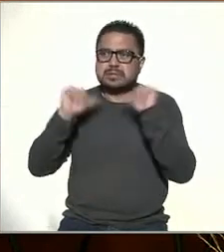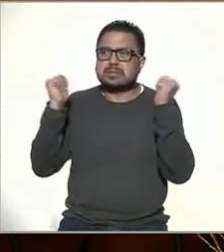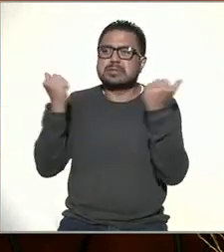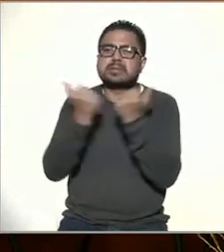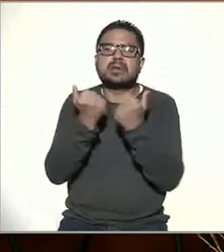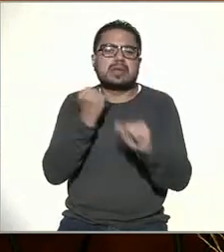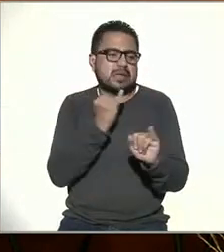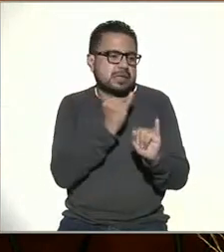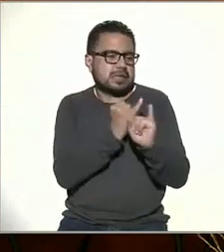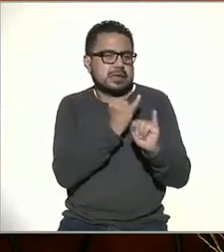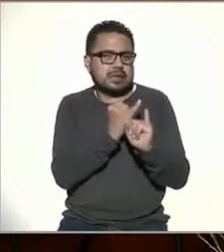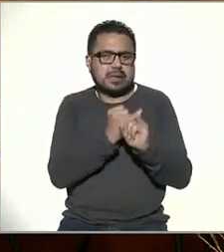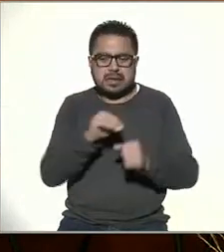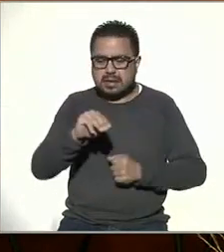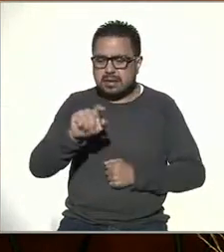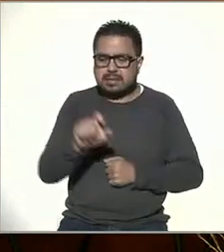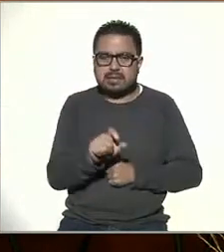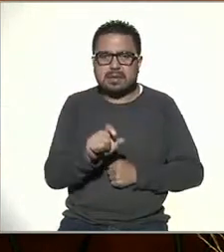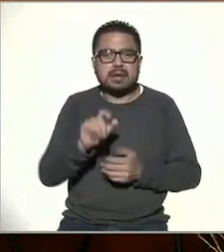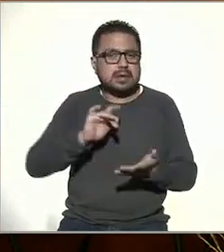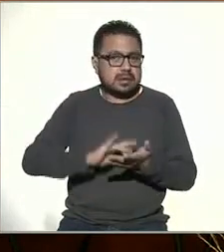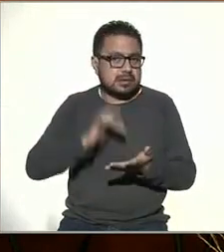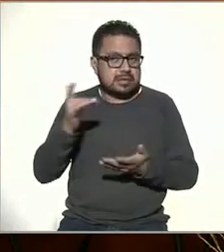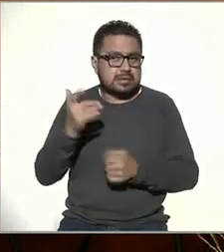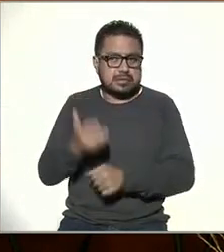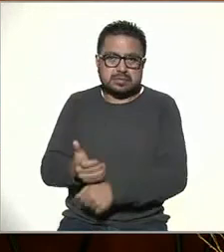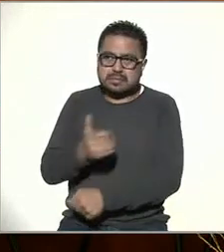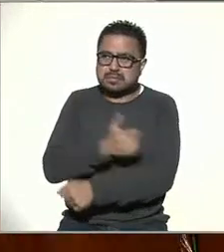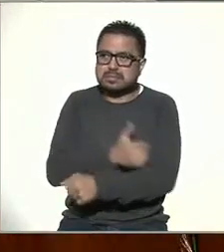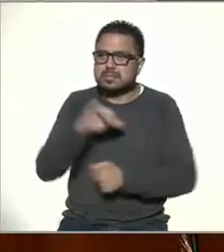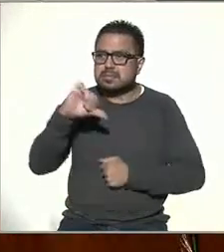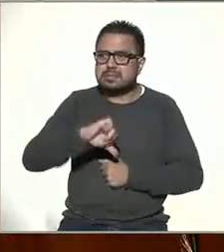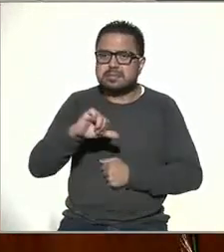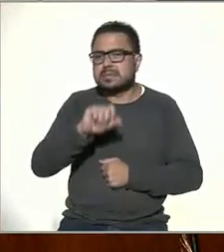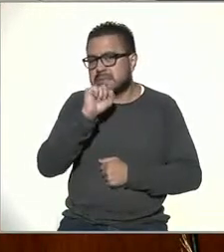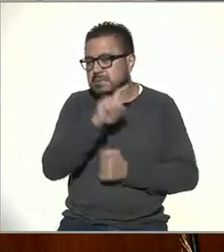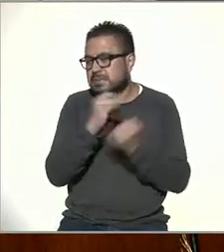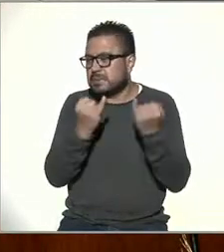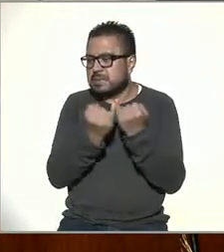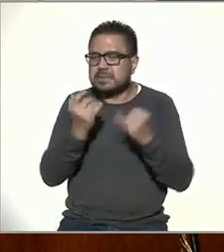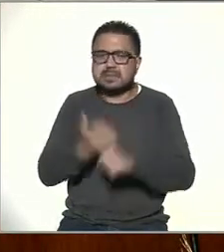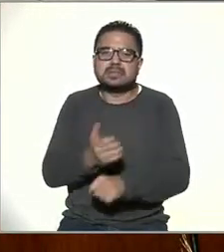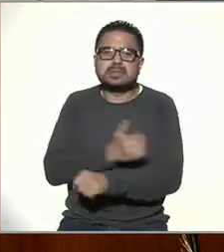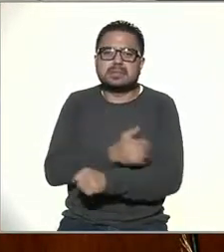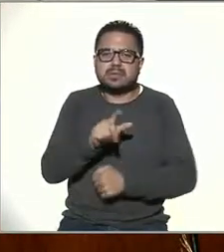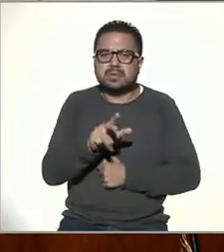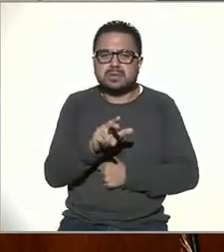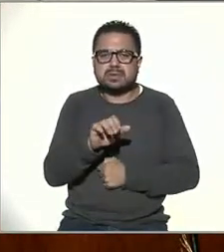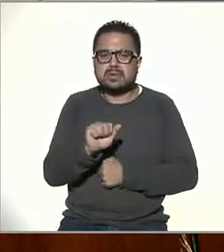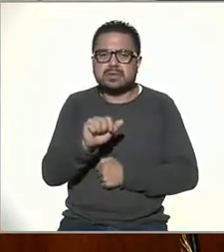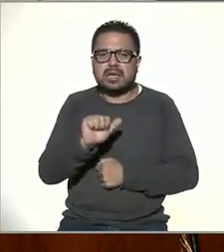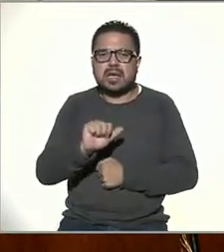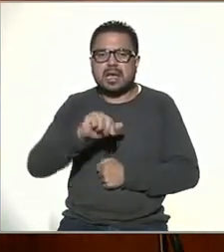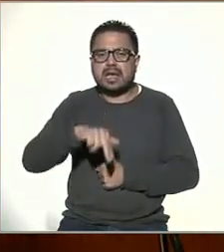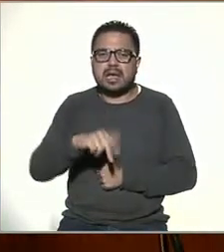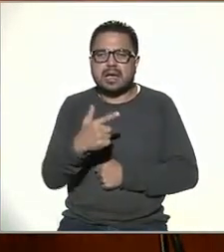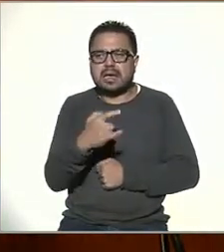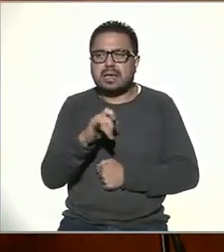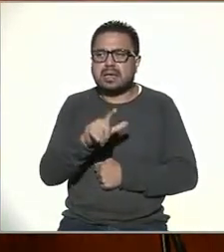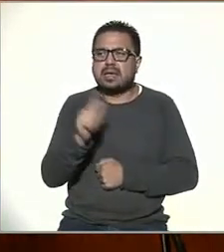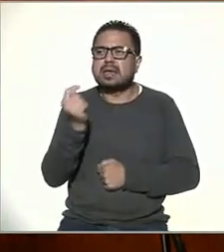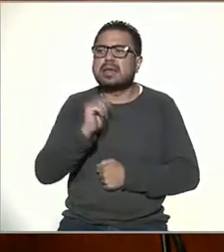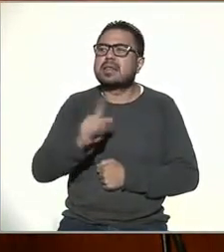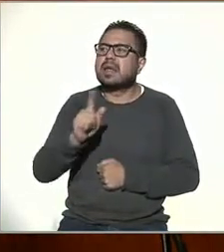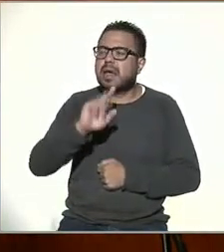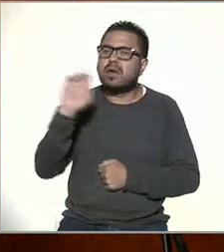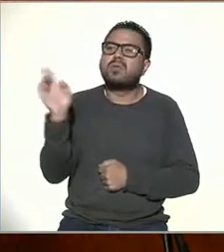de Internet MX. Gracias por acompañarnos. Y también nos acompaña Luis Ángel Hurtado Razo. ¿Cómo estás, Luis Ángel? ¿Qué tal? ¿Qué dice